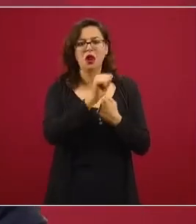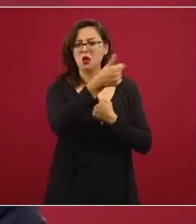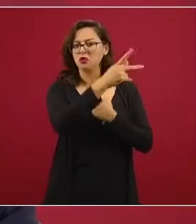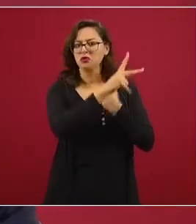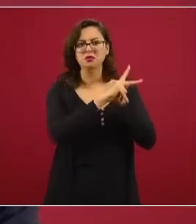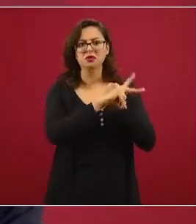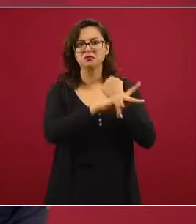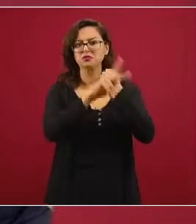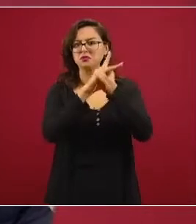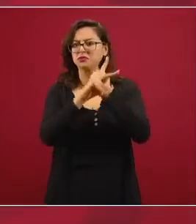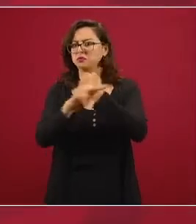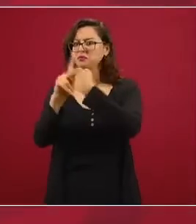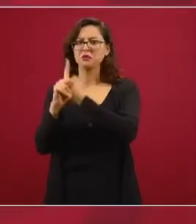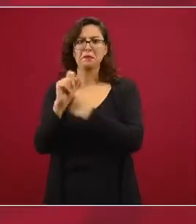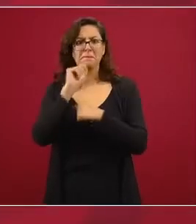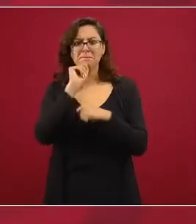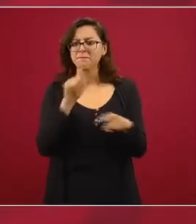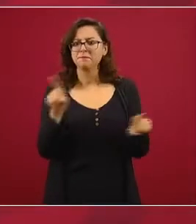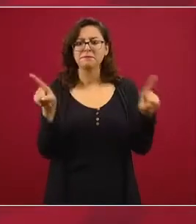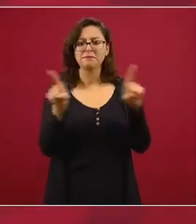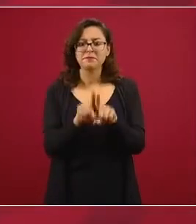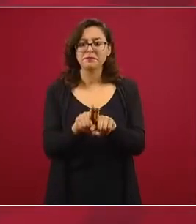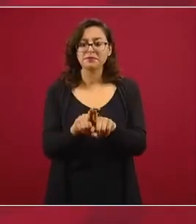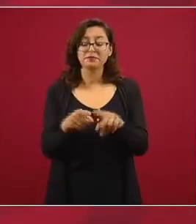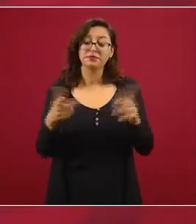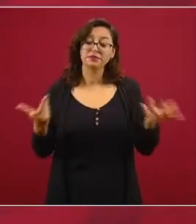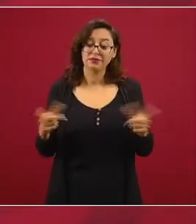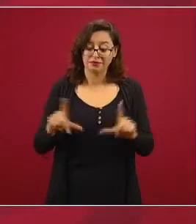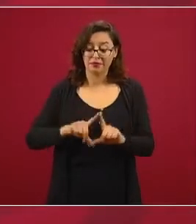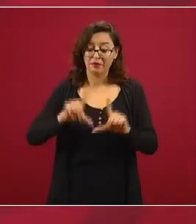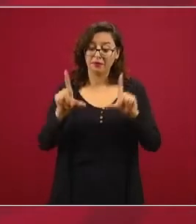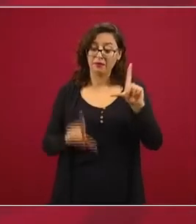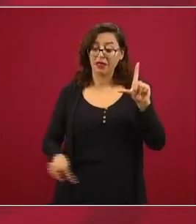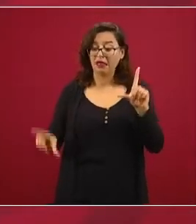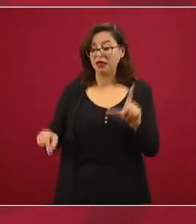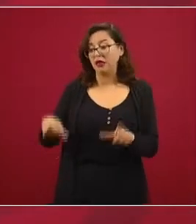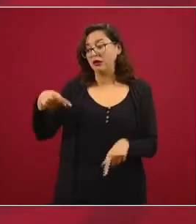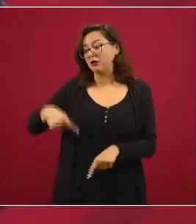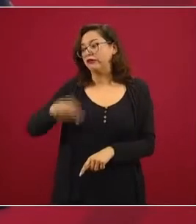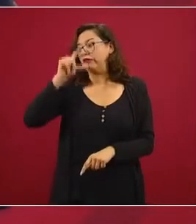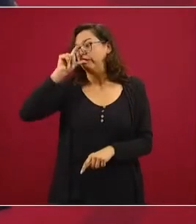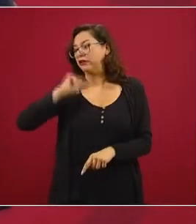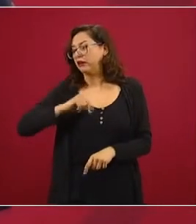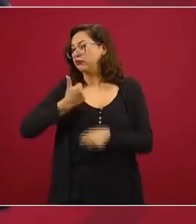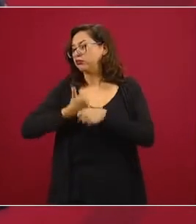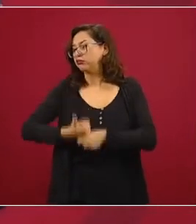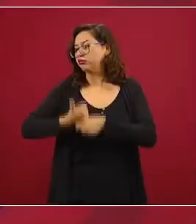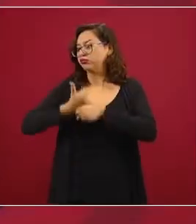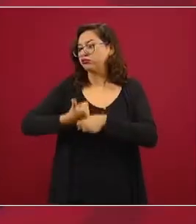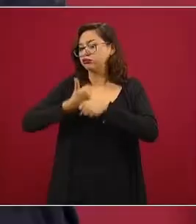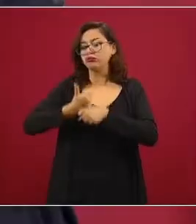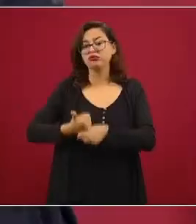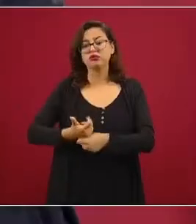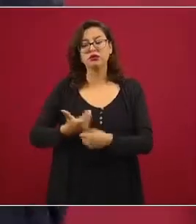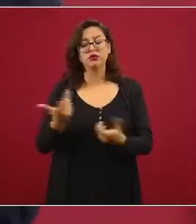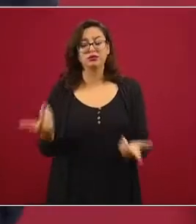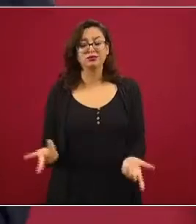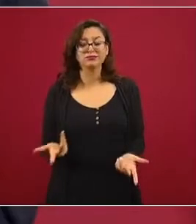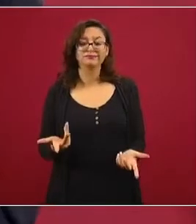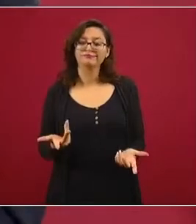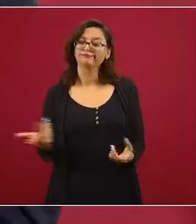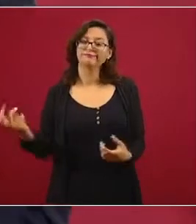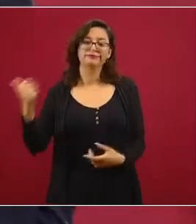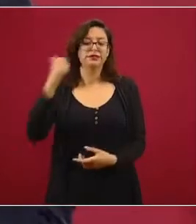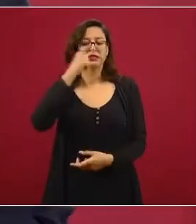La tragedia de México ha sido siempre el que ha